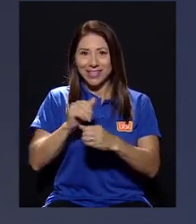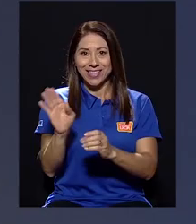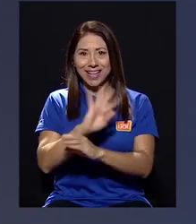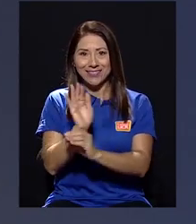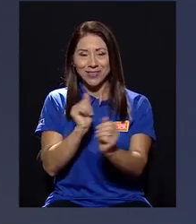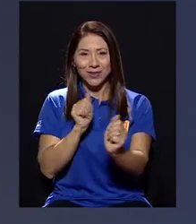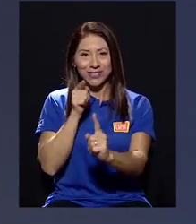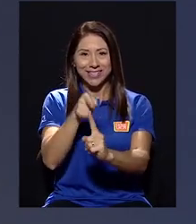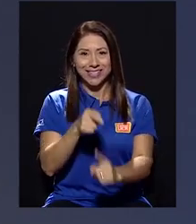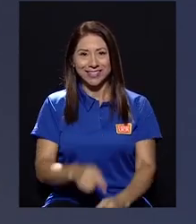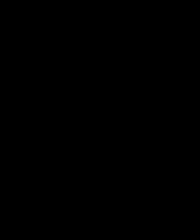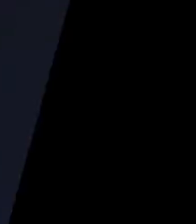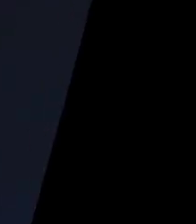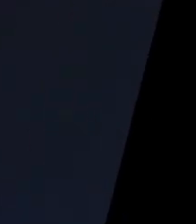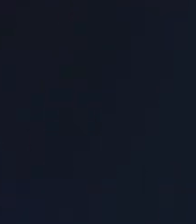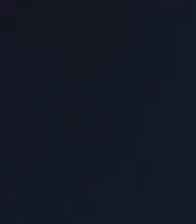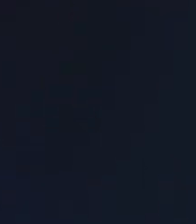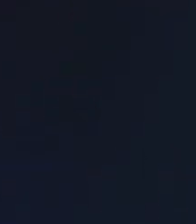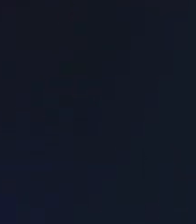haciendo Televisión con Sentido.